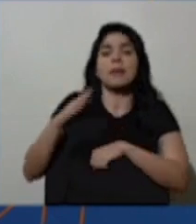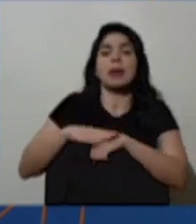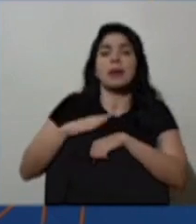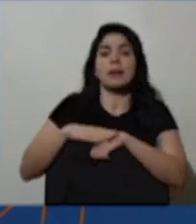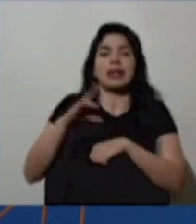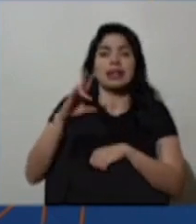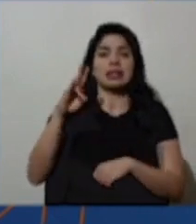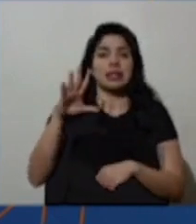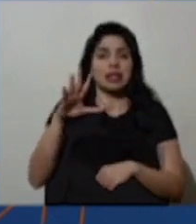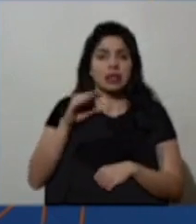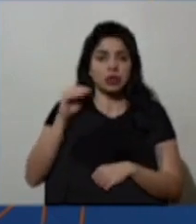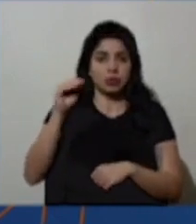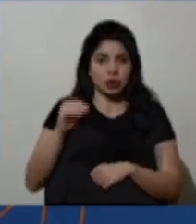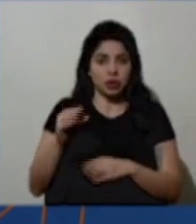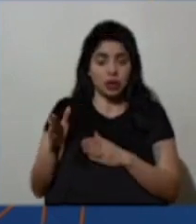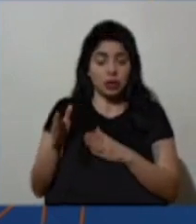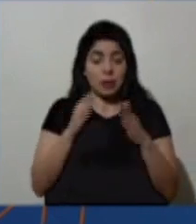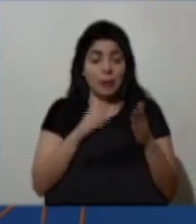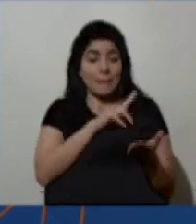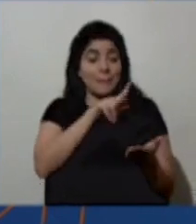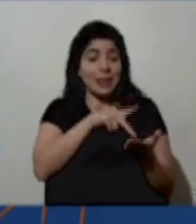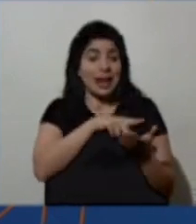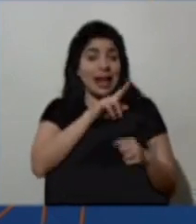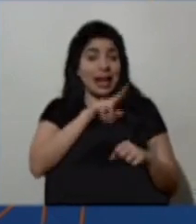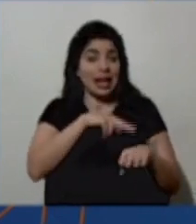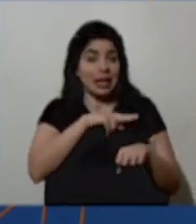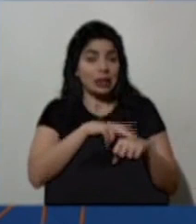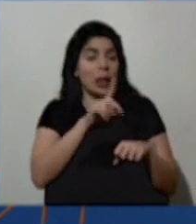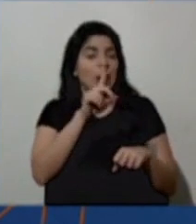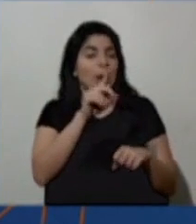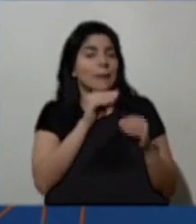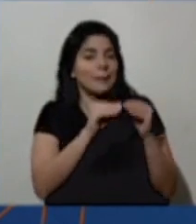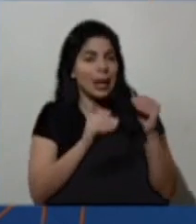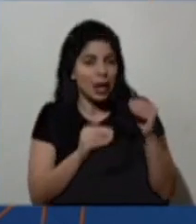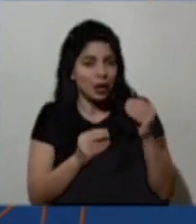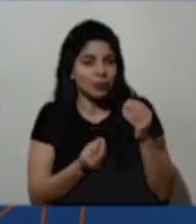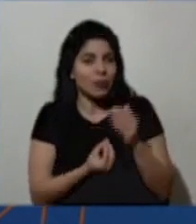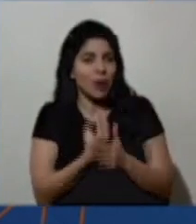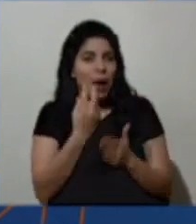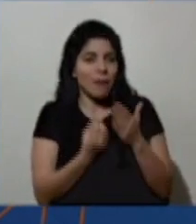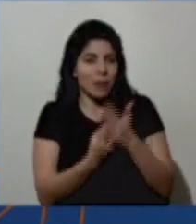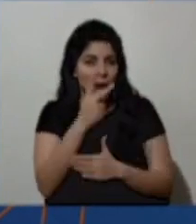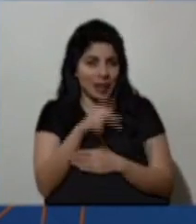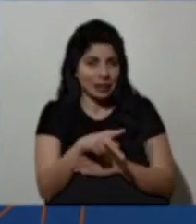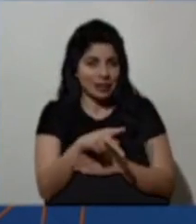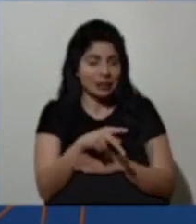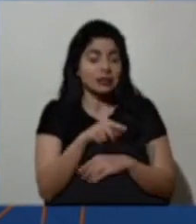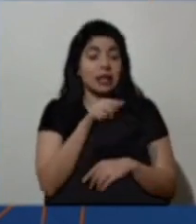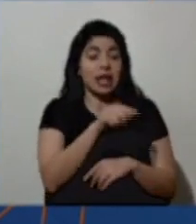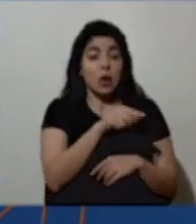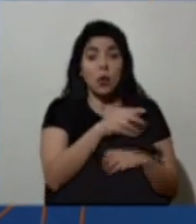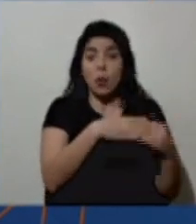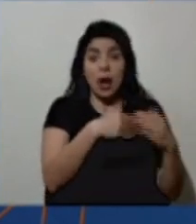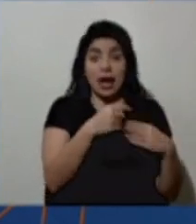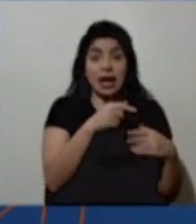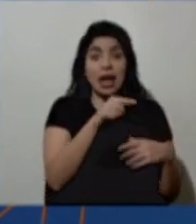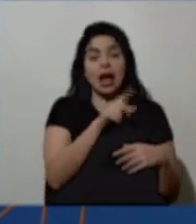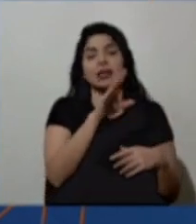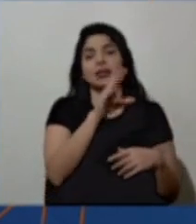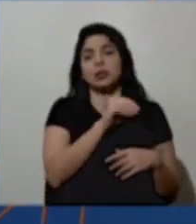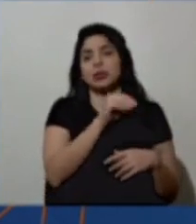ciento. Los parques nacionales, salvo el Ocampo Bás, con una capacidad máxima de un 50 por ciento.